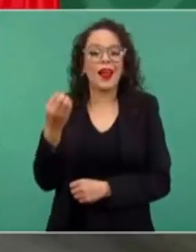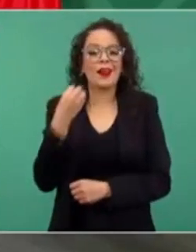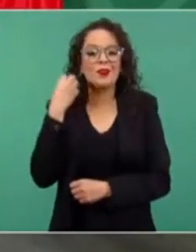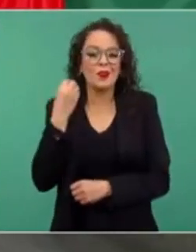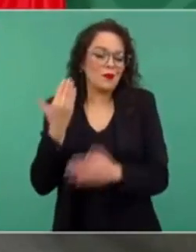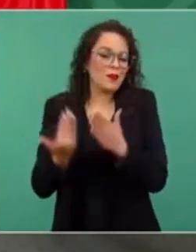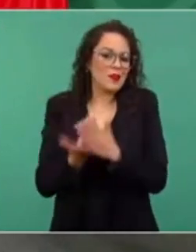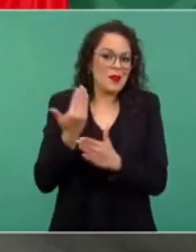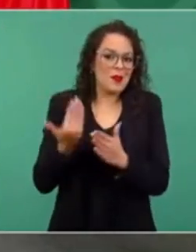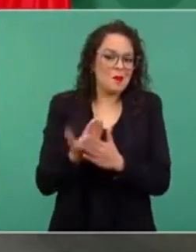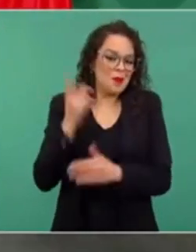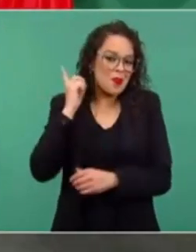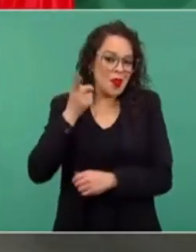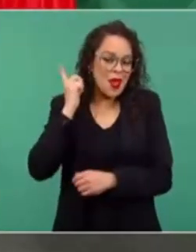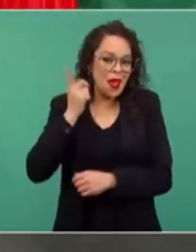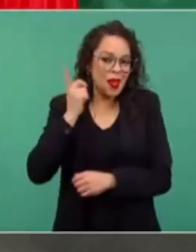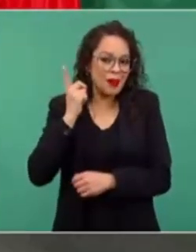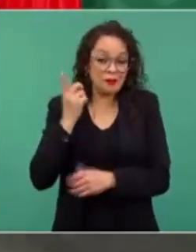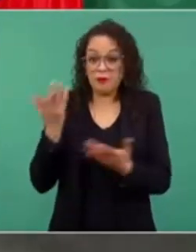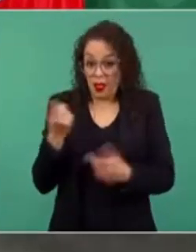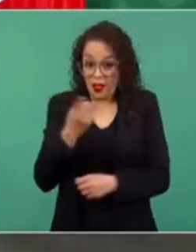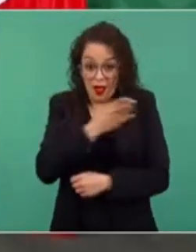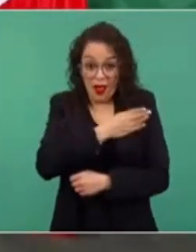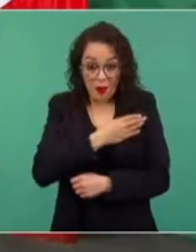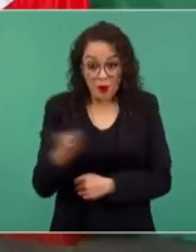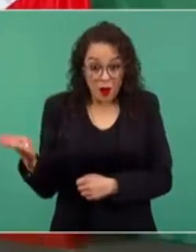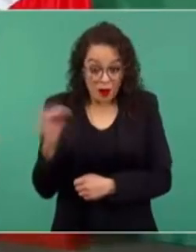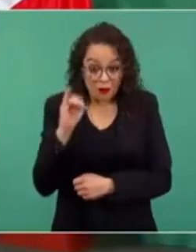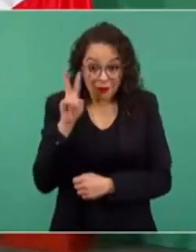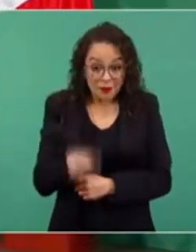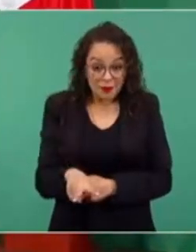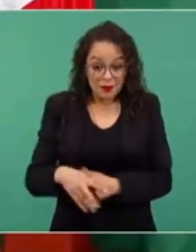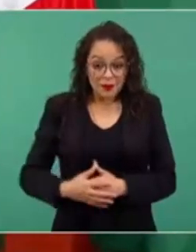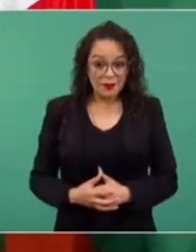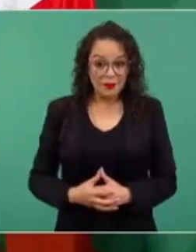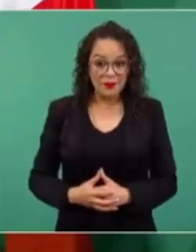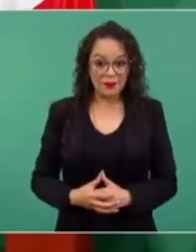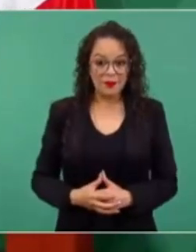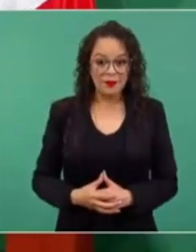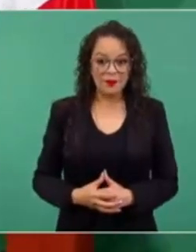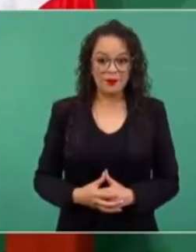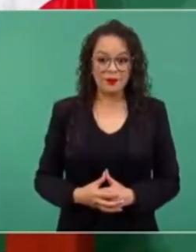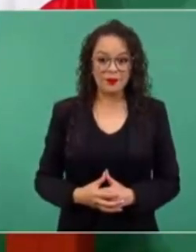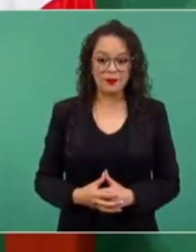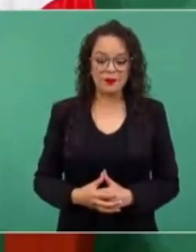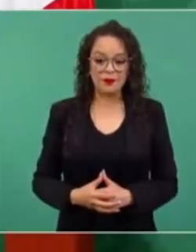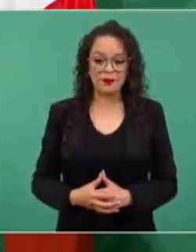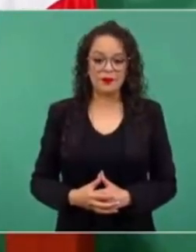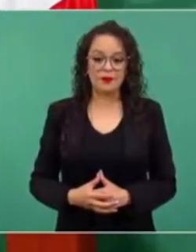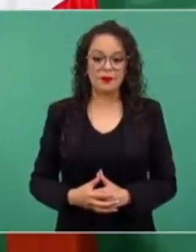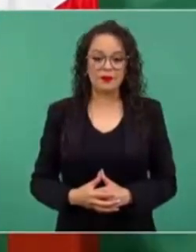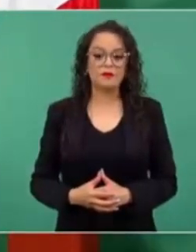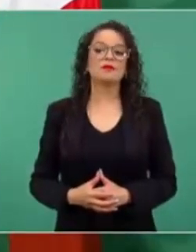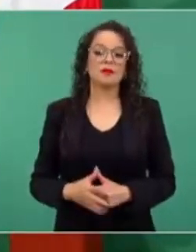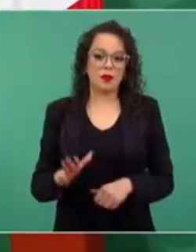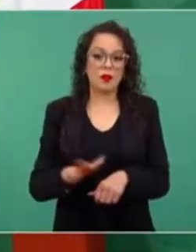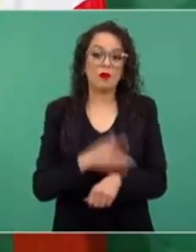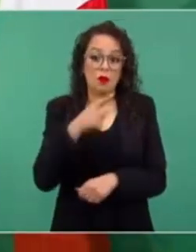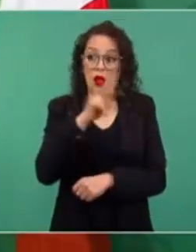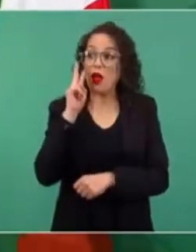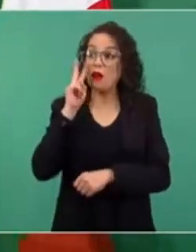Y qué bueno, porque así tienen la otra versión,